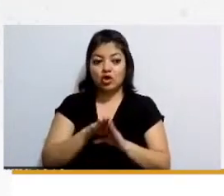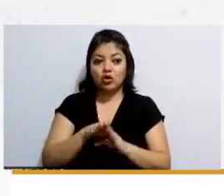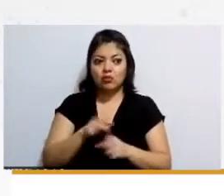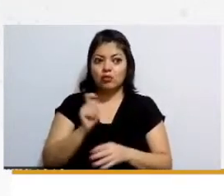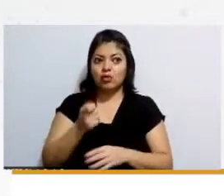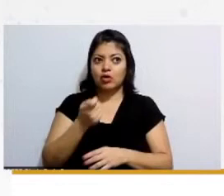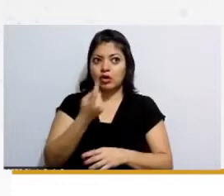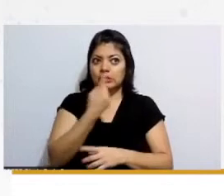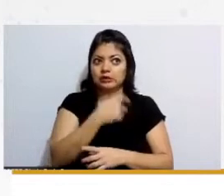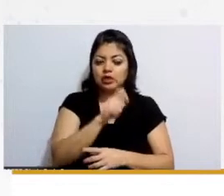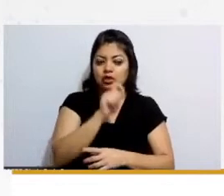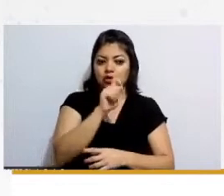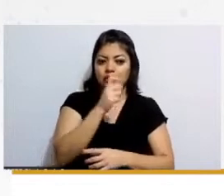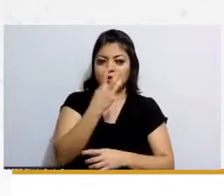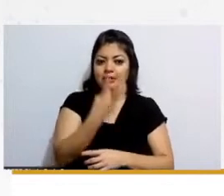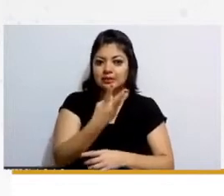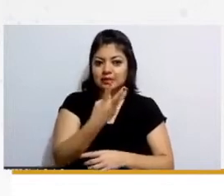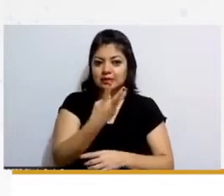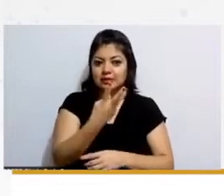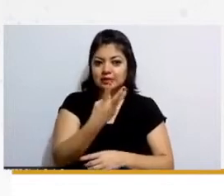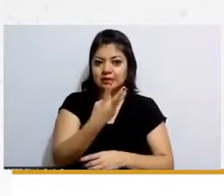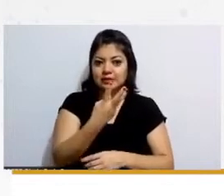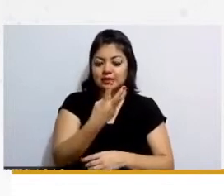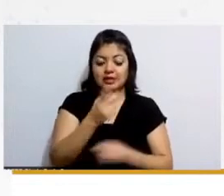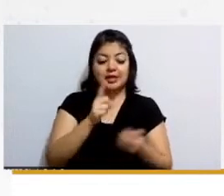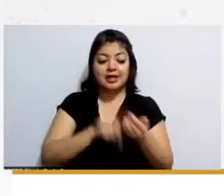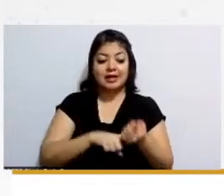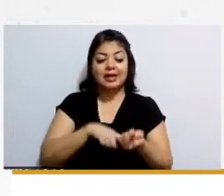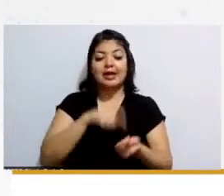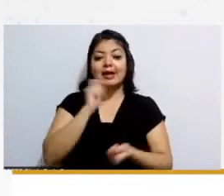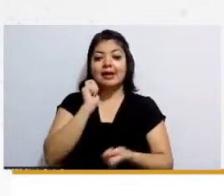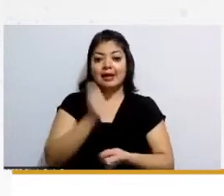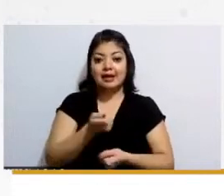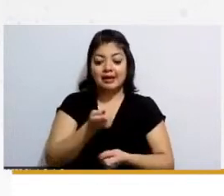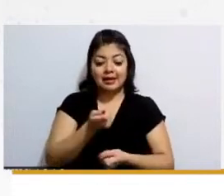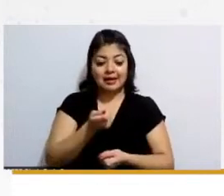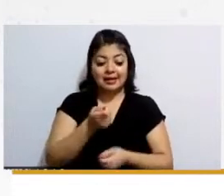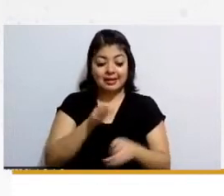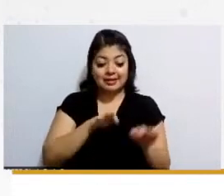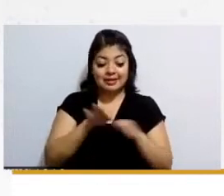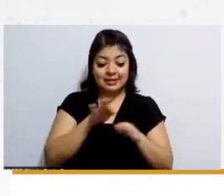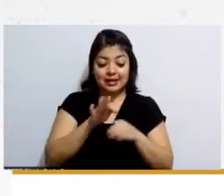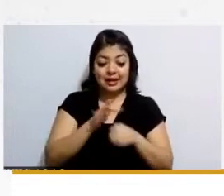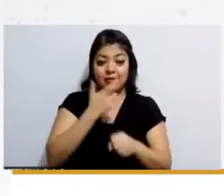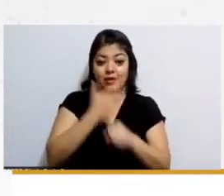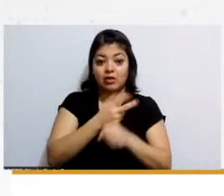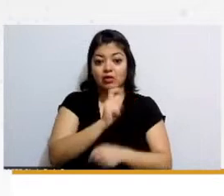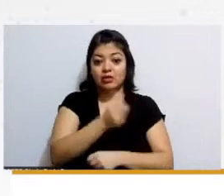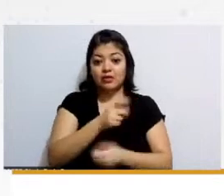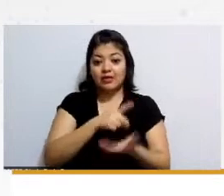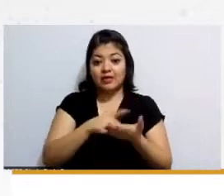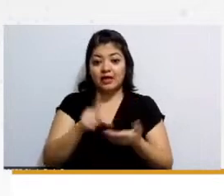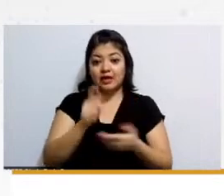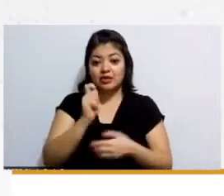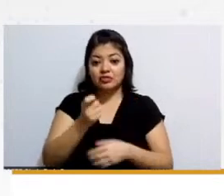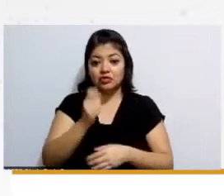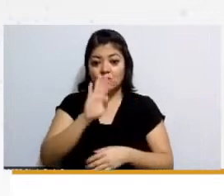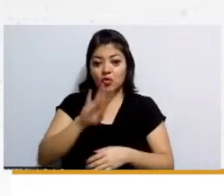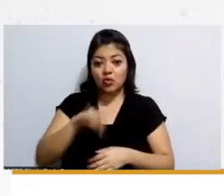123 constitucional vuelve a decir que las y los trabajadores tienen derecho al acceso a guarderías